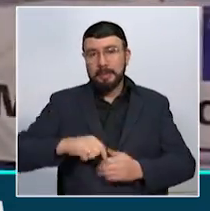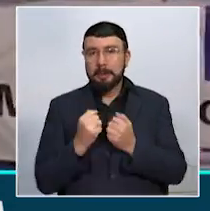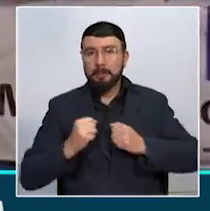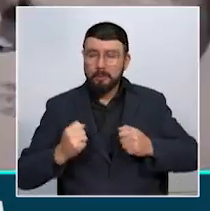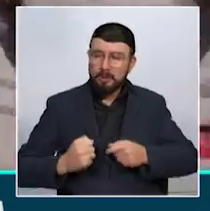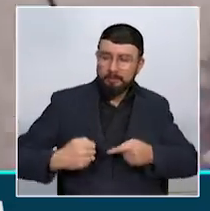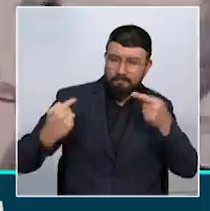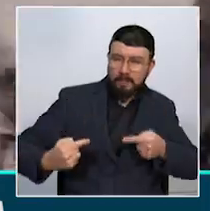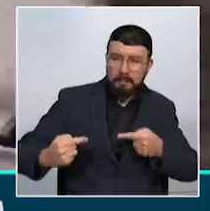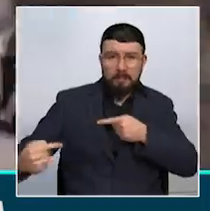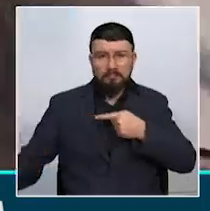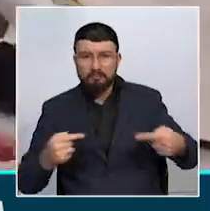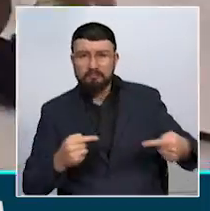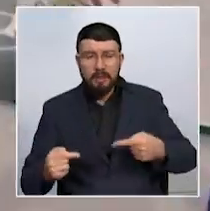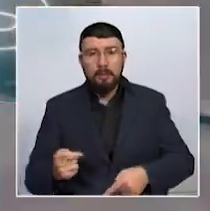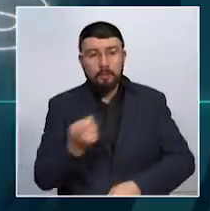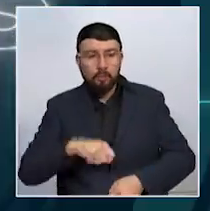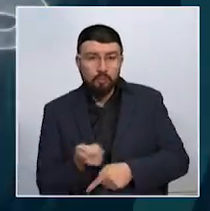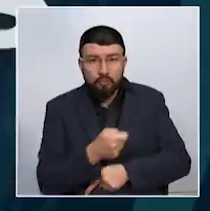Campeonato Panamericano de Esgrima.